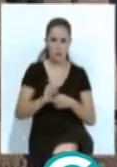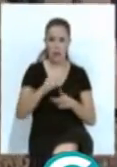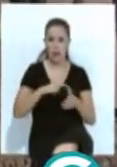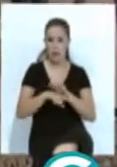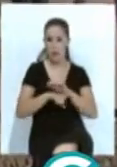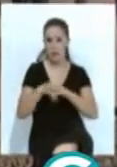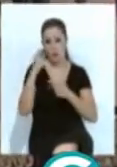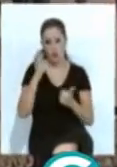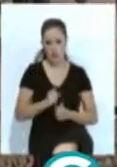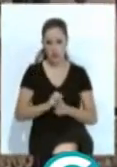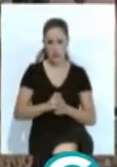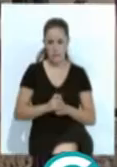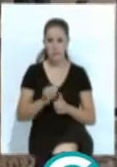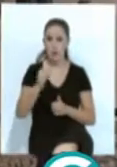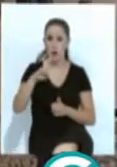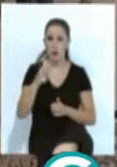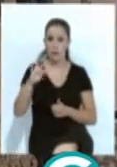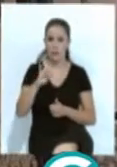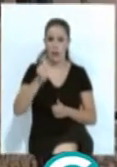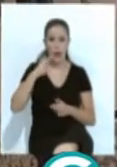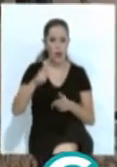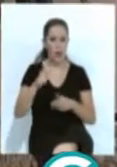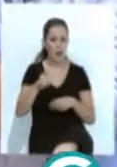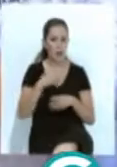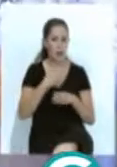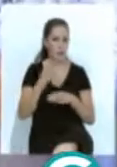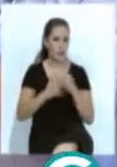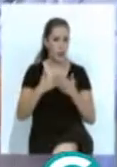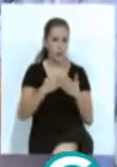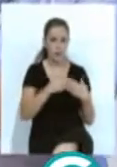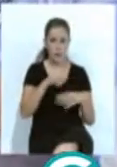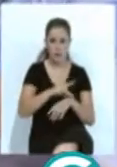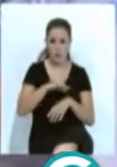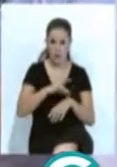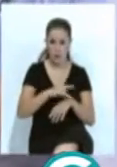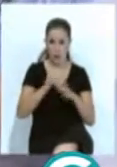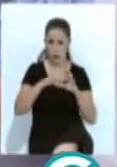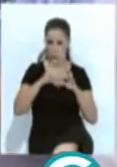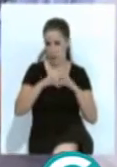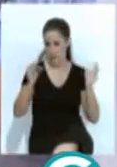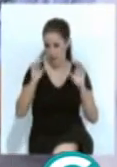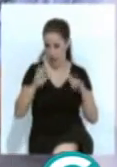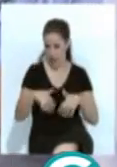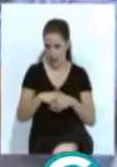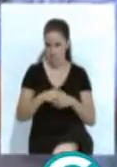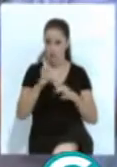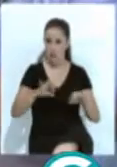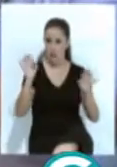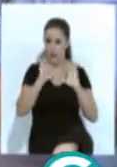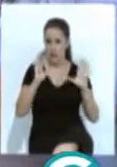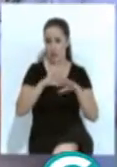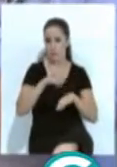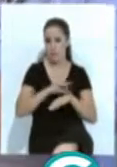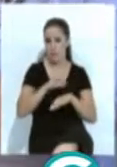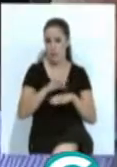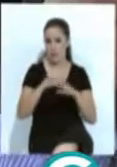gestión sanitaria. Ortega Marlasca es licenciado en Medicina y Cirugía por la Universidad de Cádiz, especialista en Medicina Familiar